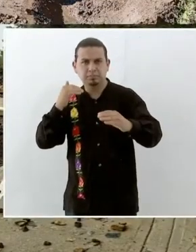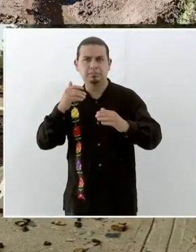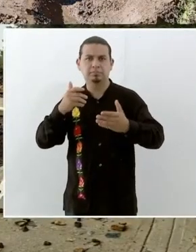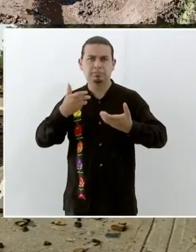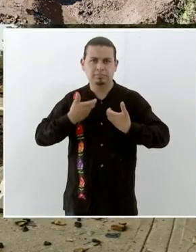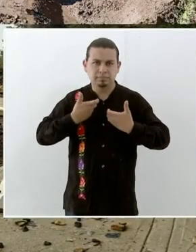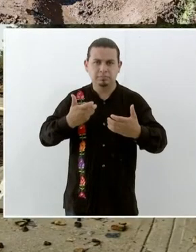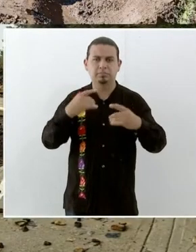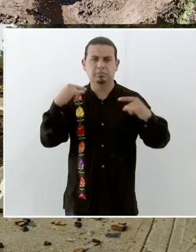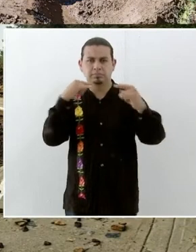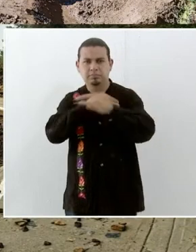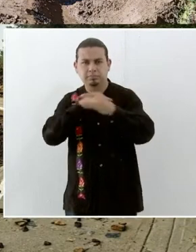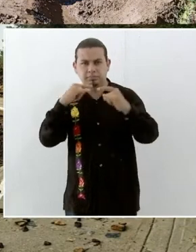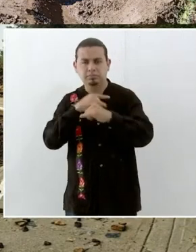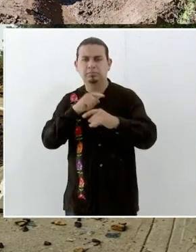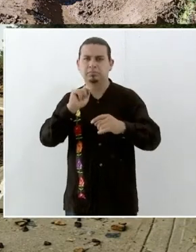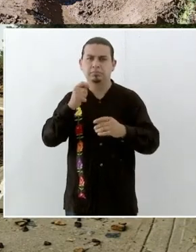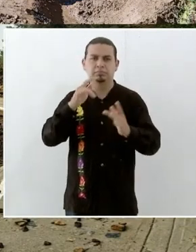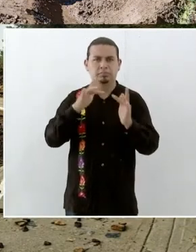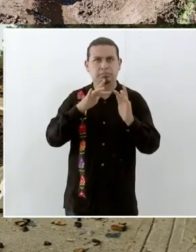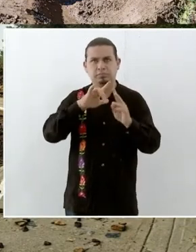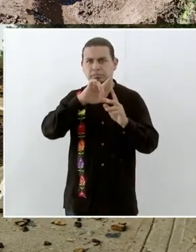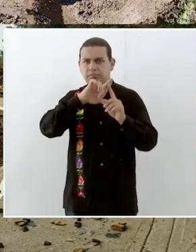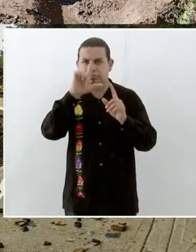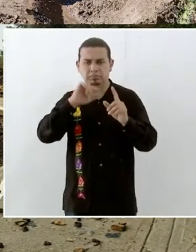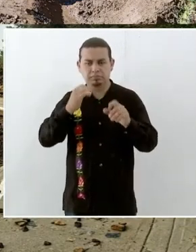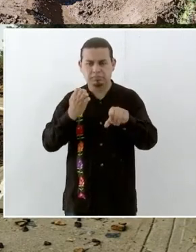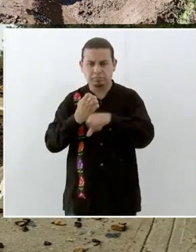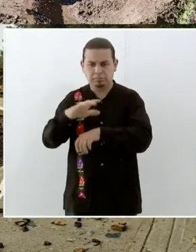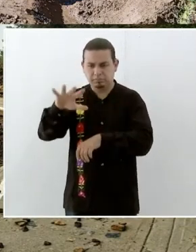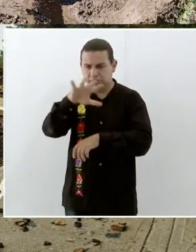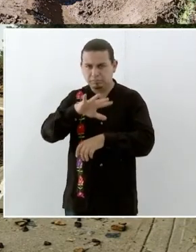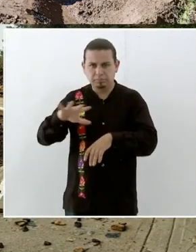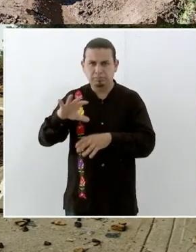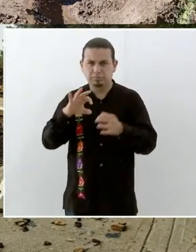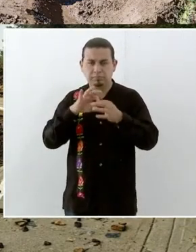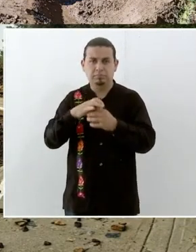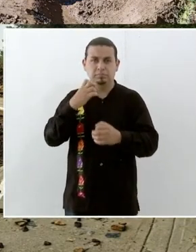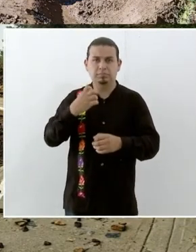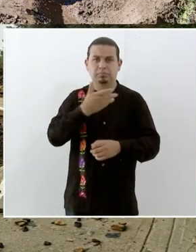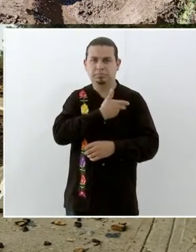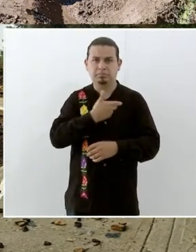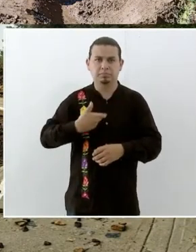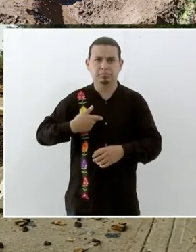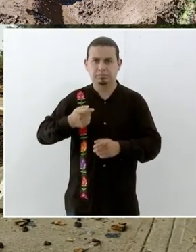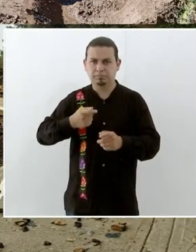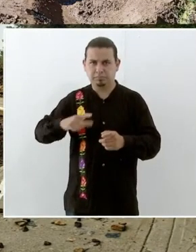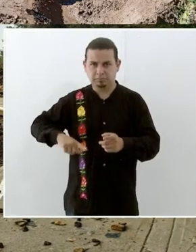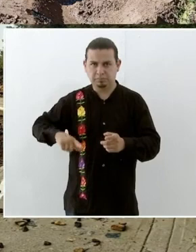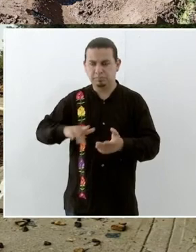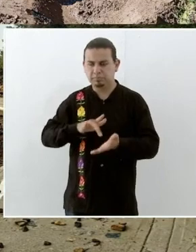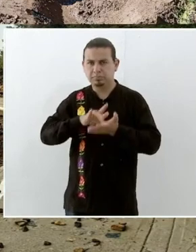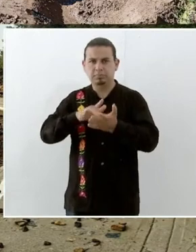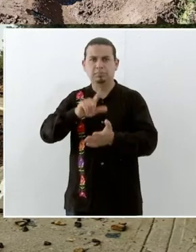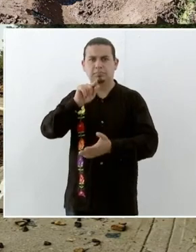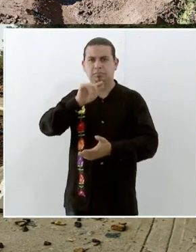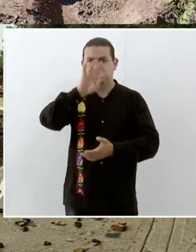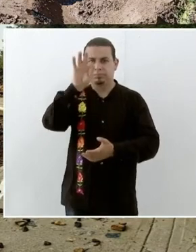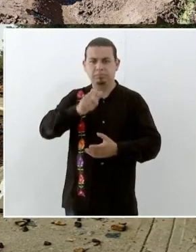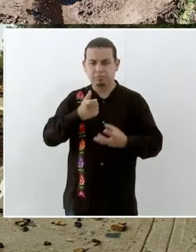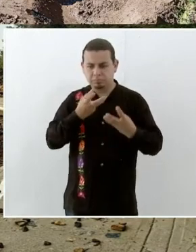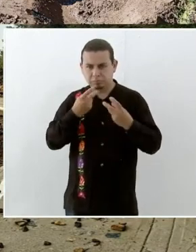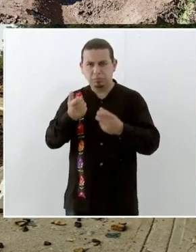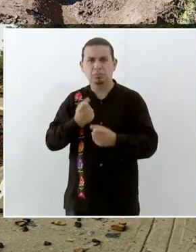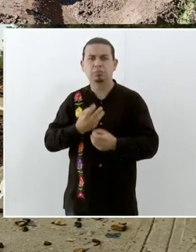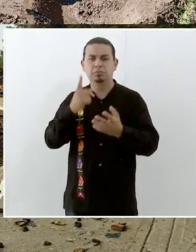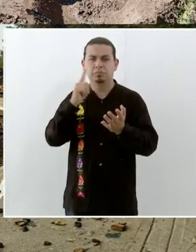son de la red estatal y federal por lo cual el gobierno de México va a aportar el 70% de este